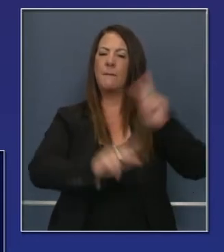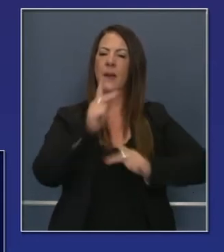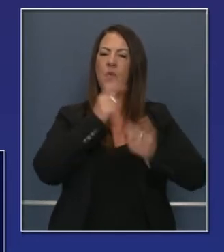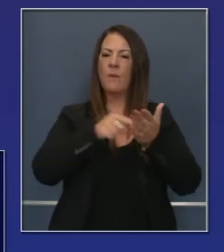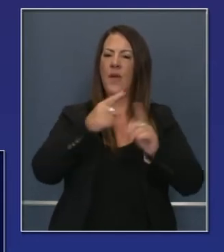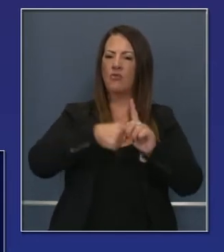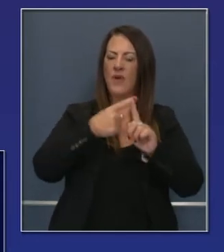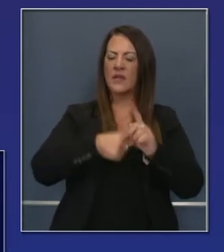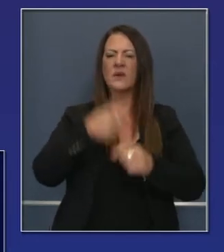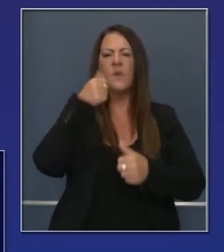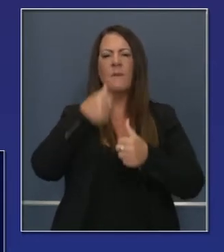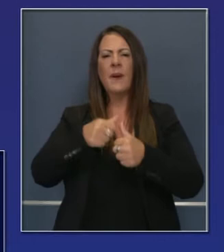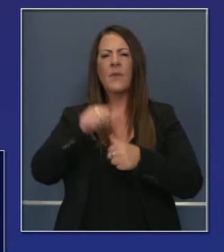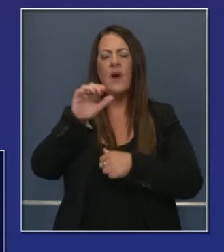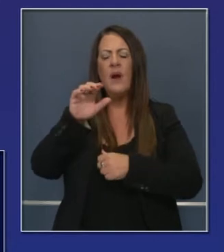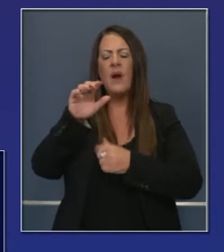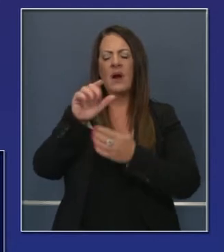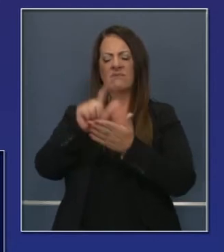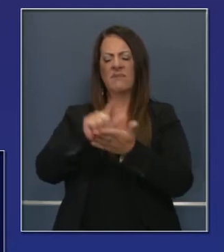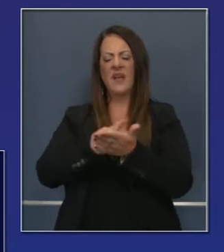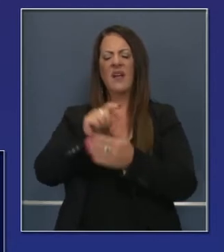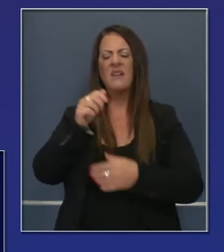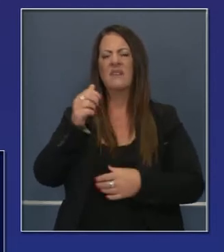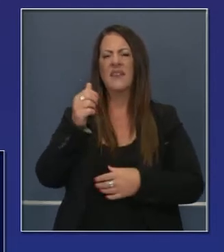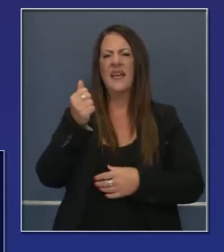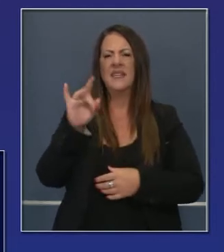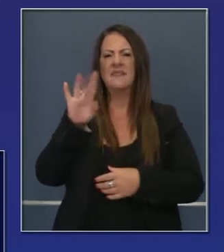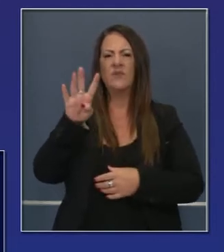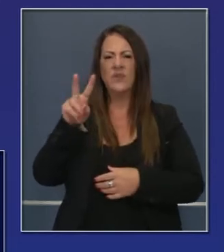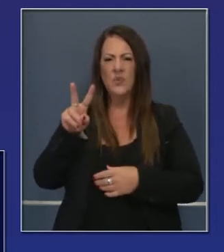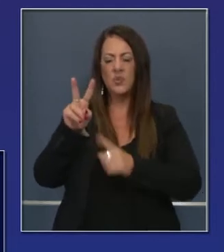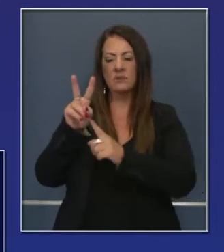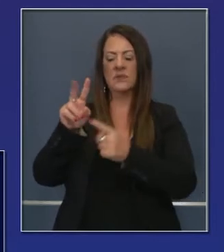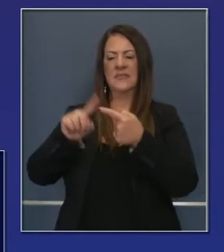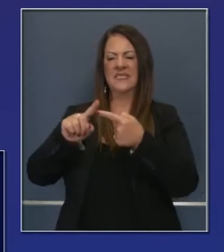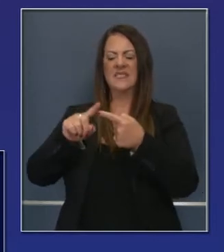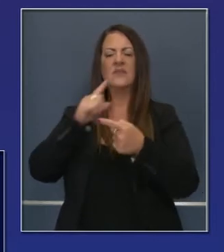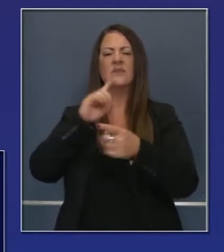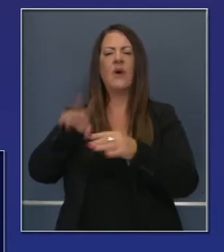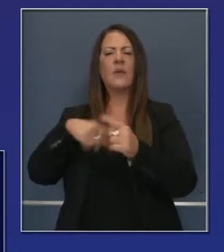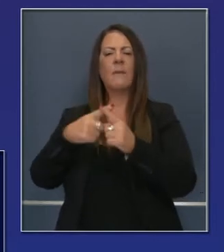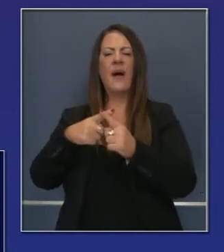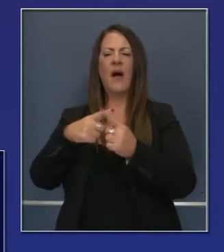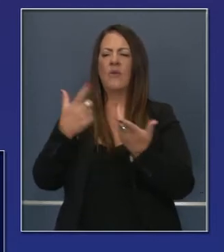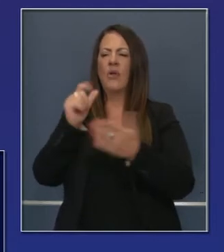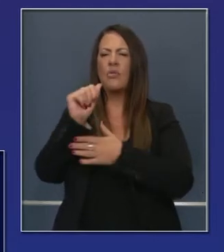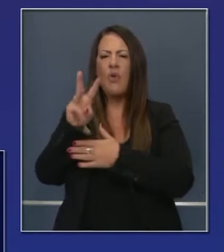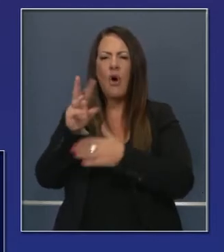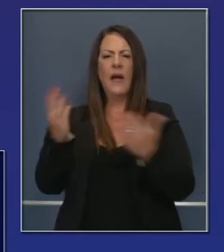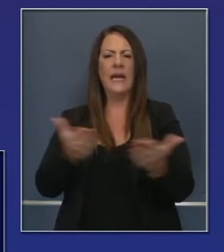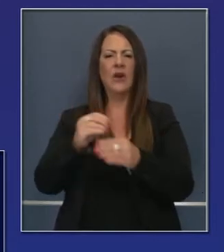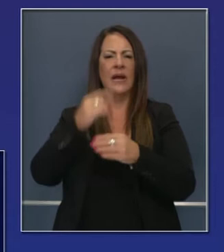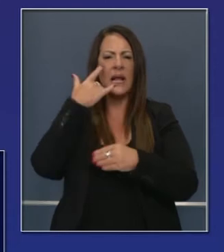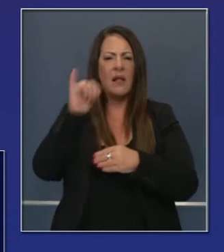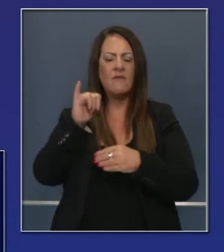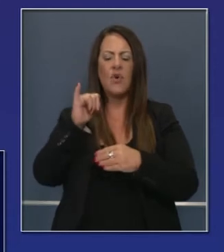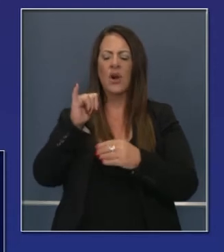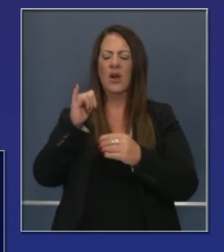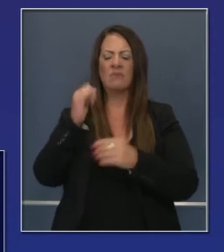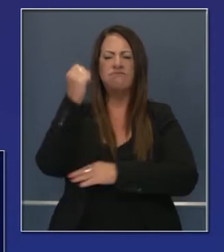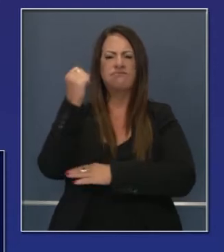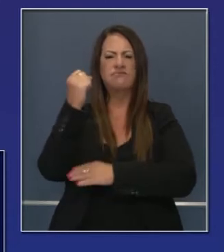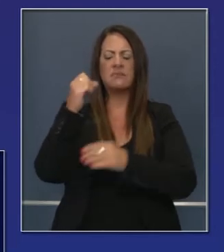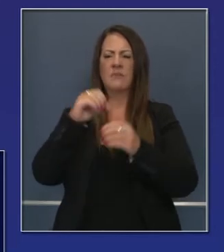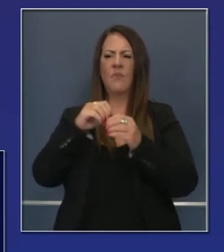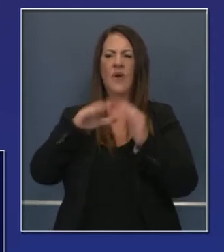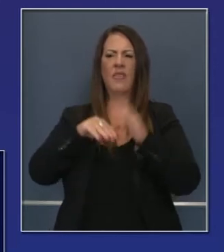país y ustedes recordarán que tuvimos el año pasado la protección más fuerte contra inquilinos en los Estados Unidos